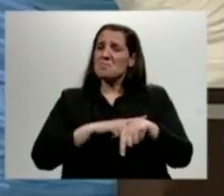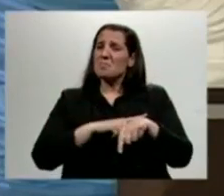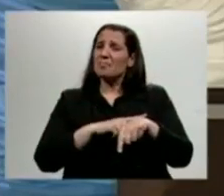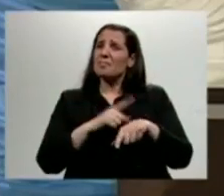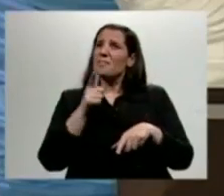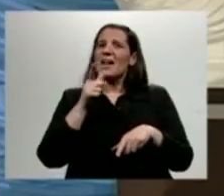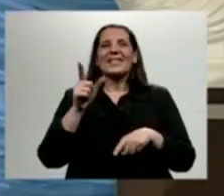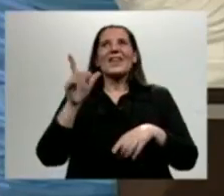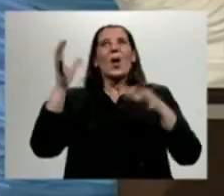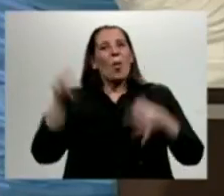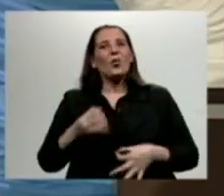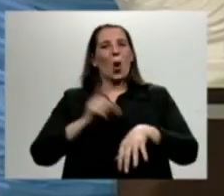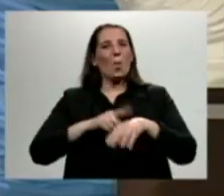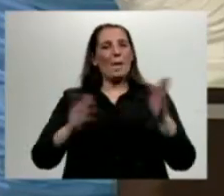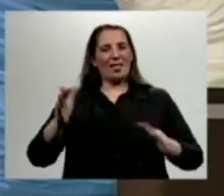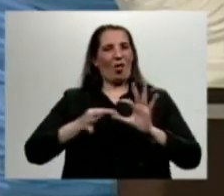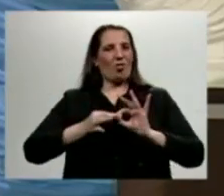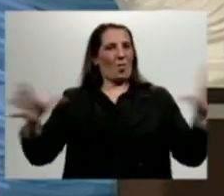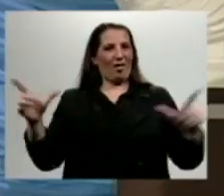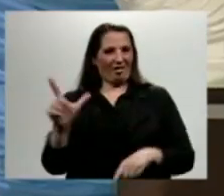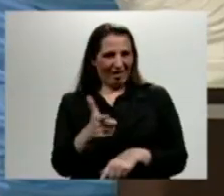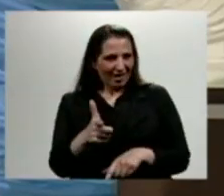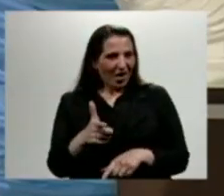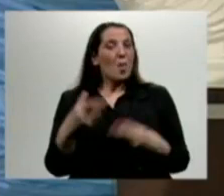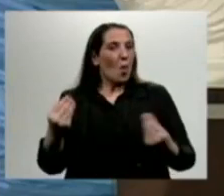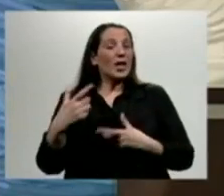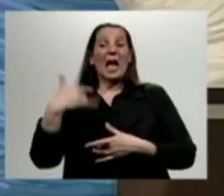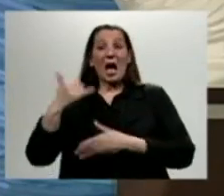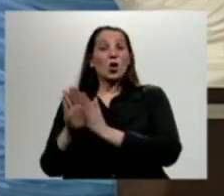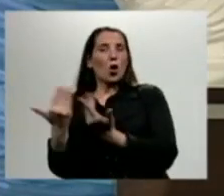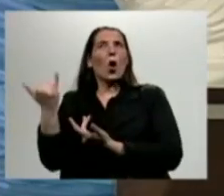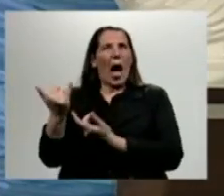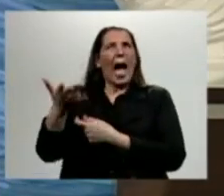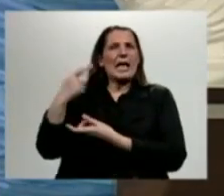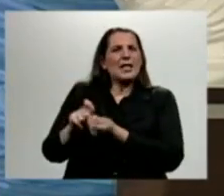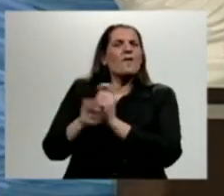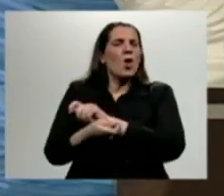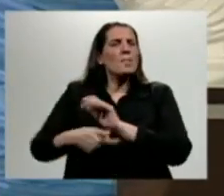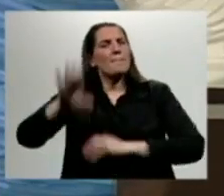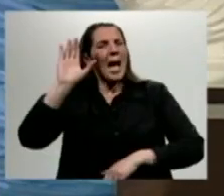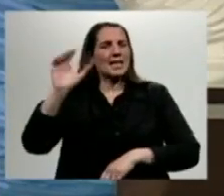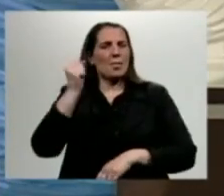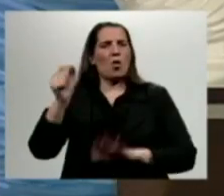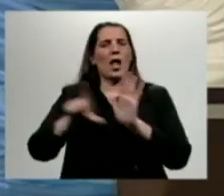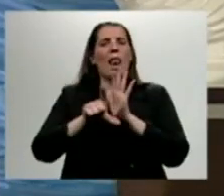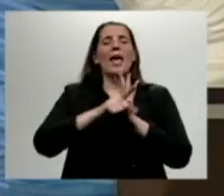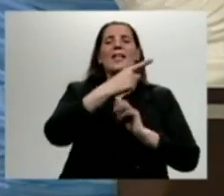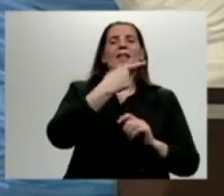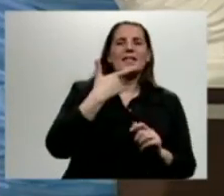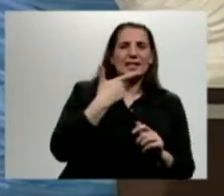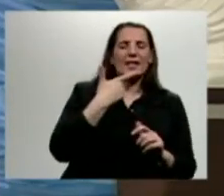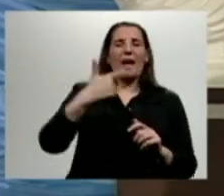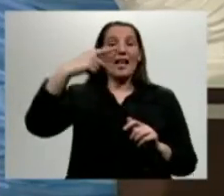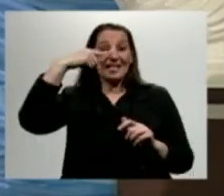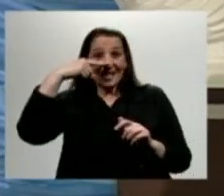en una época no democrática, porque la reforma más importante que tuvo fue la de la Ley 17-7-11, que